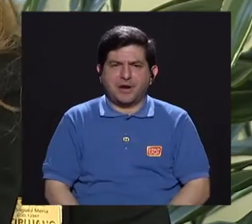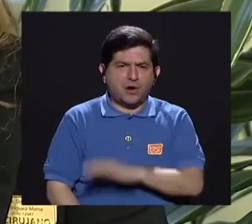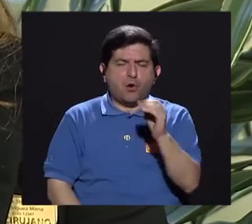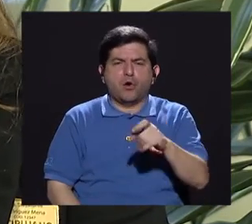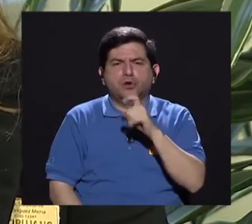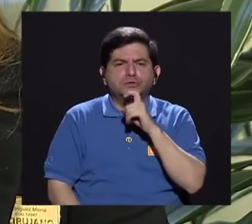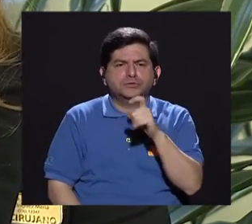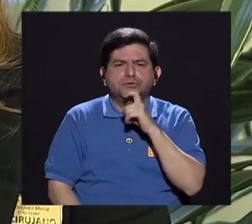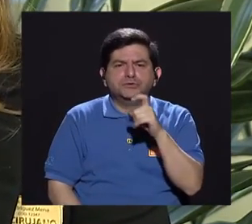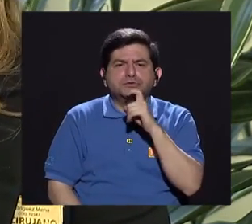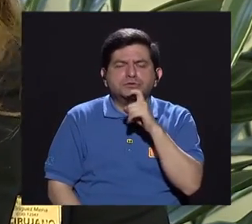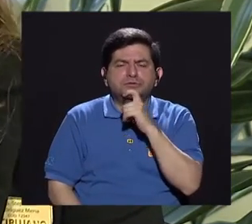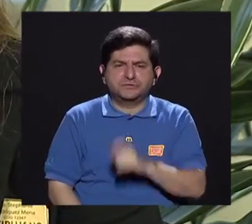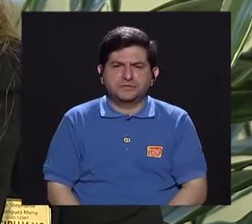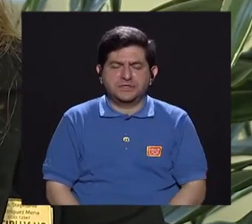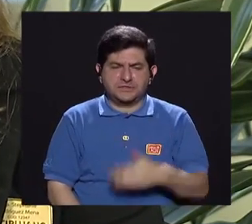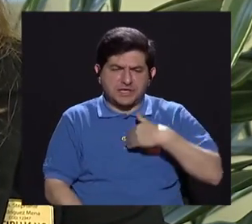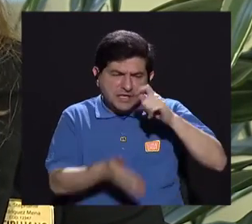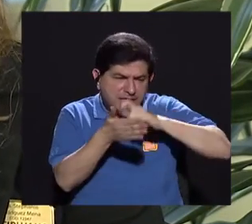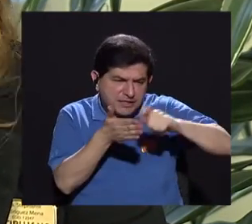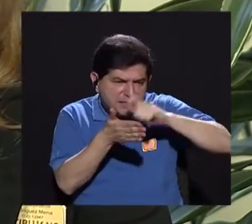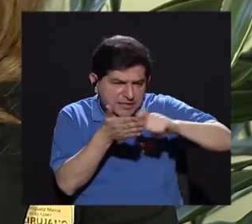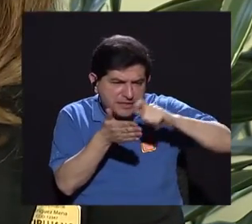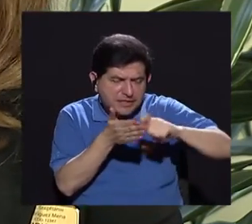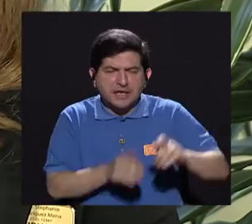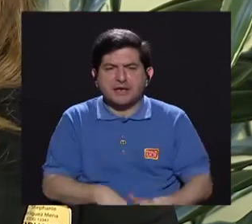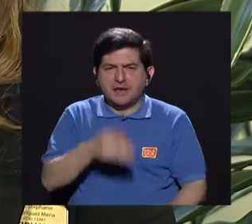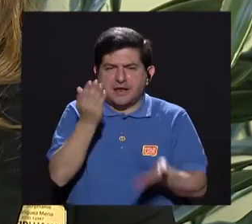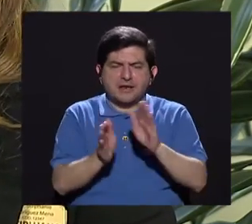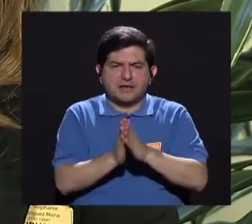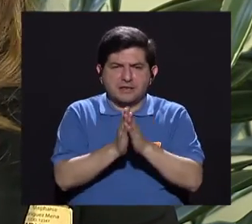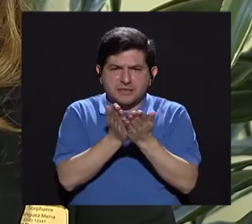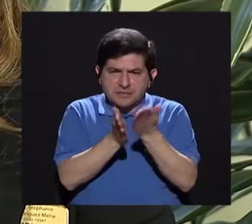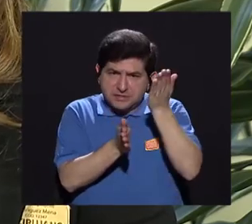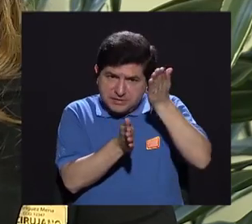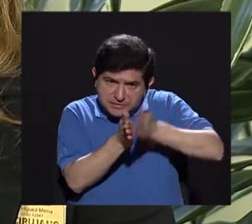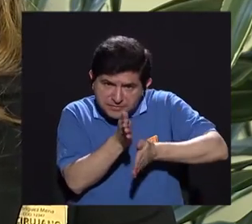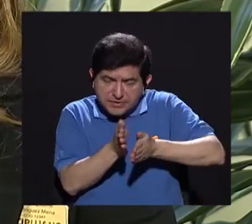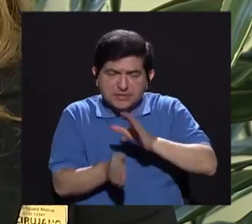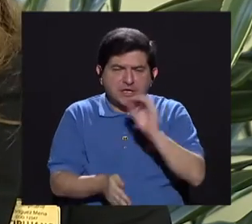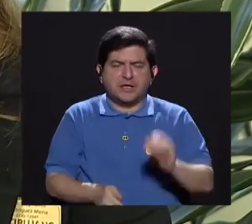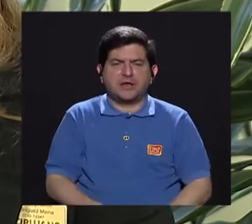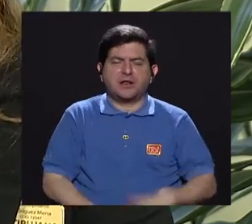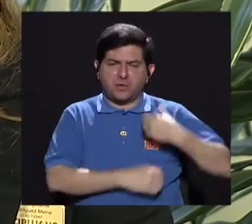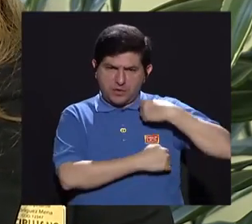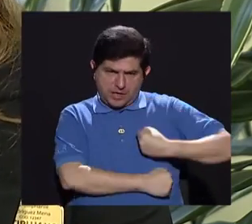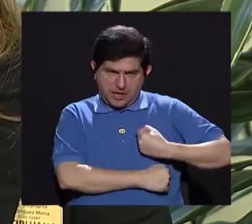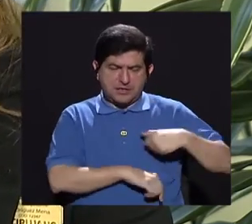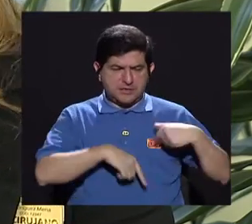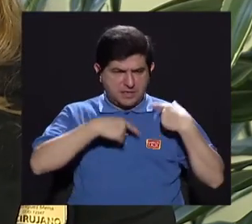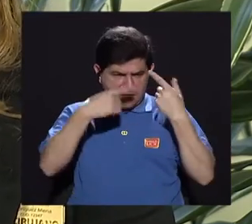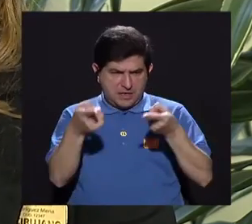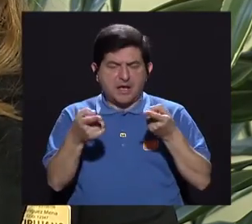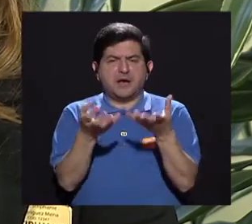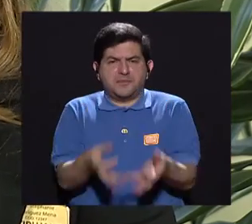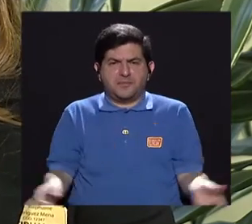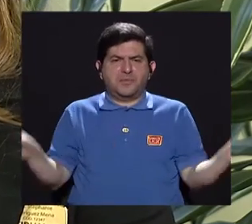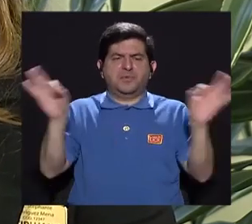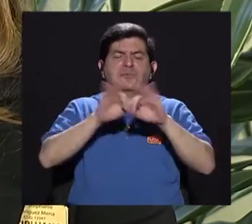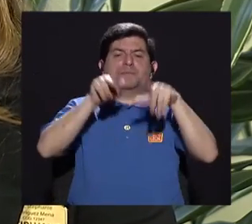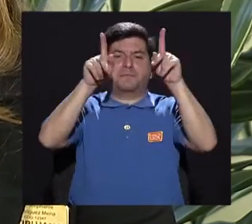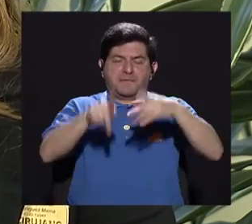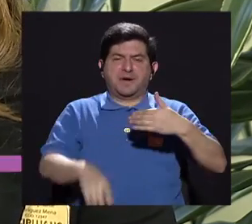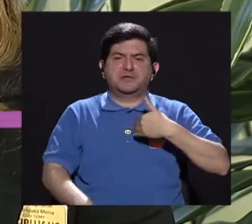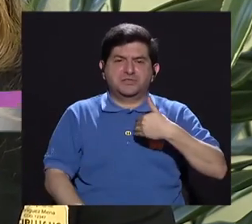difíciles algunos, entonces tenerlos anotados en la billetera, en la cartera, siempre que vaya a la consulta o es importante, si el